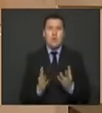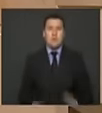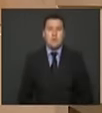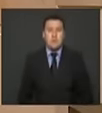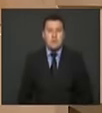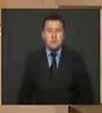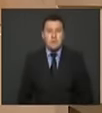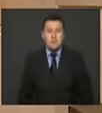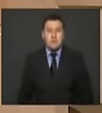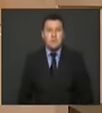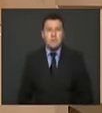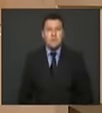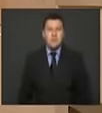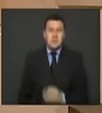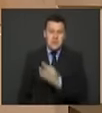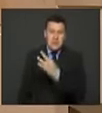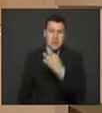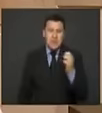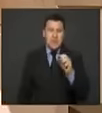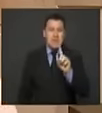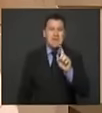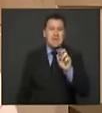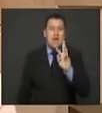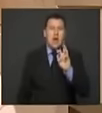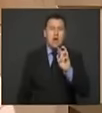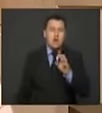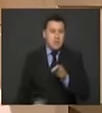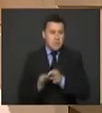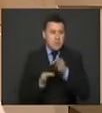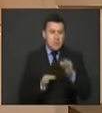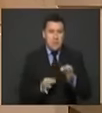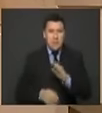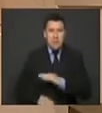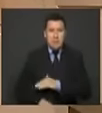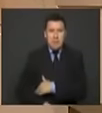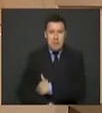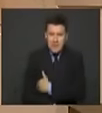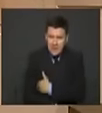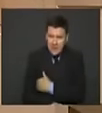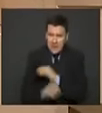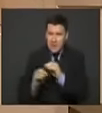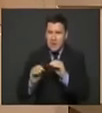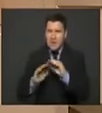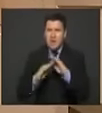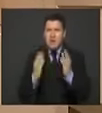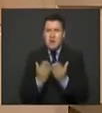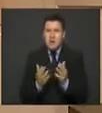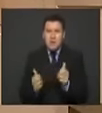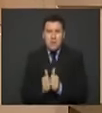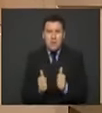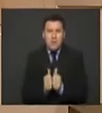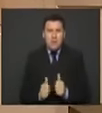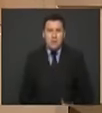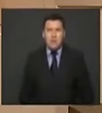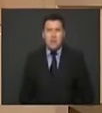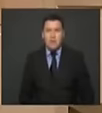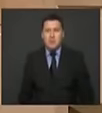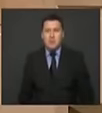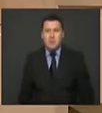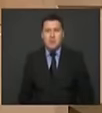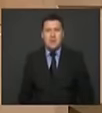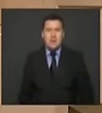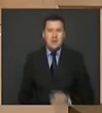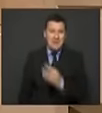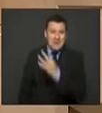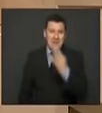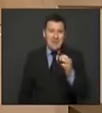es de los 368 municipios, señores ministros, funcionarios, apreciados colegas, de los